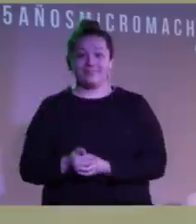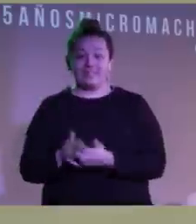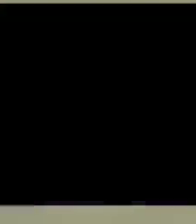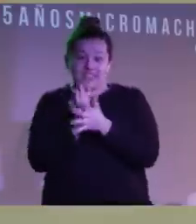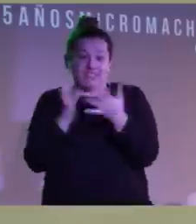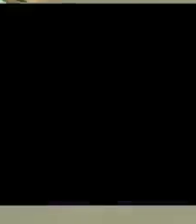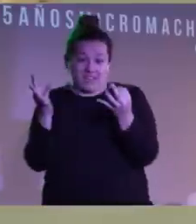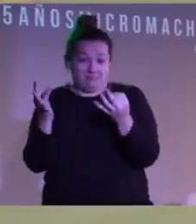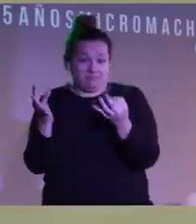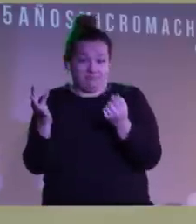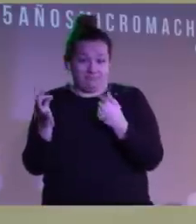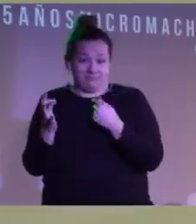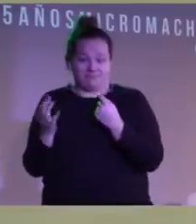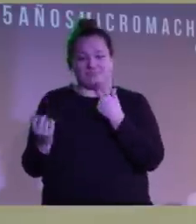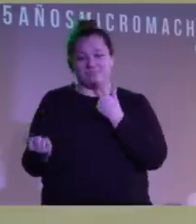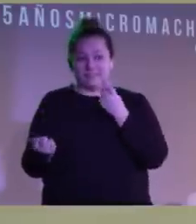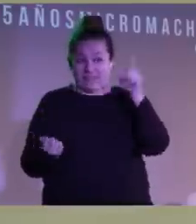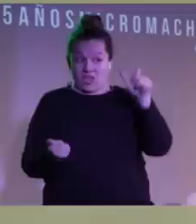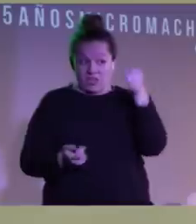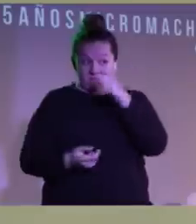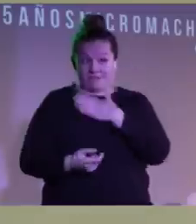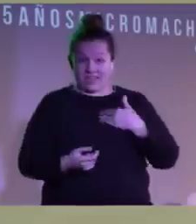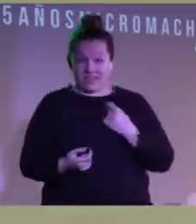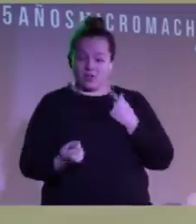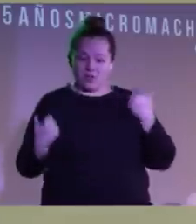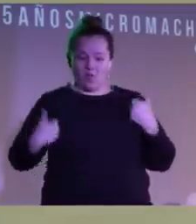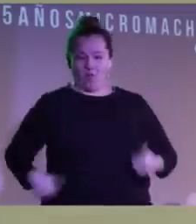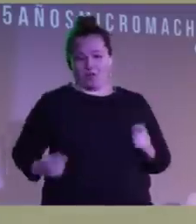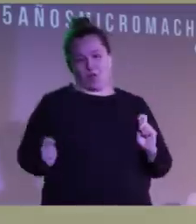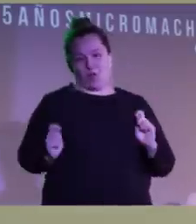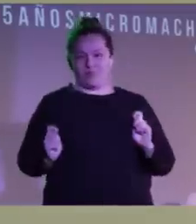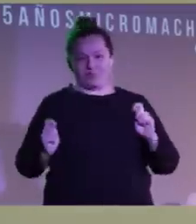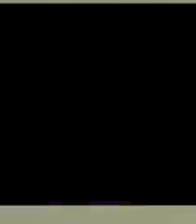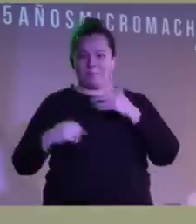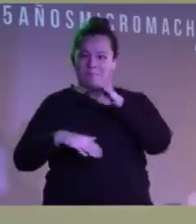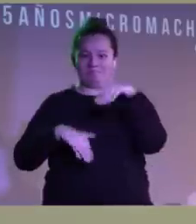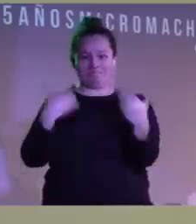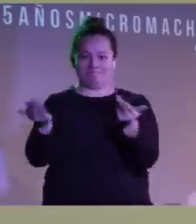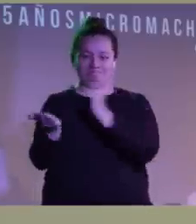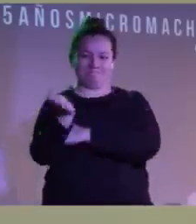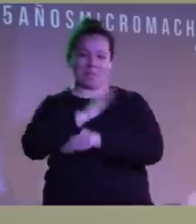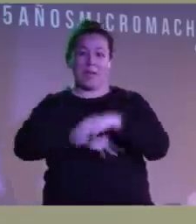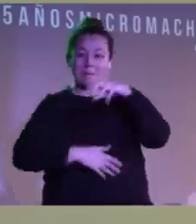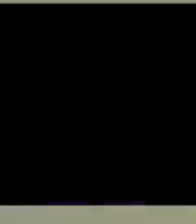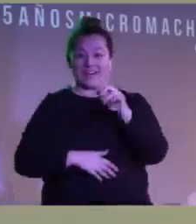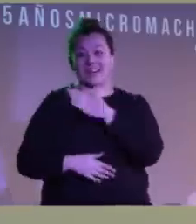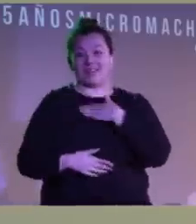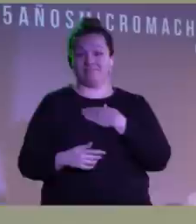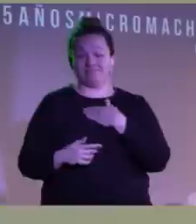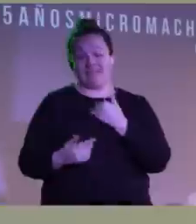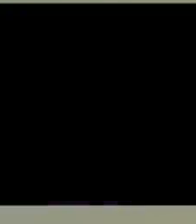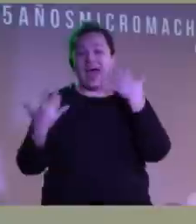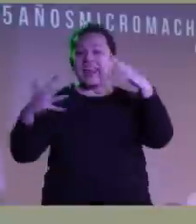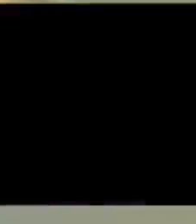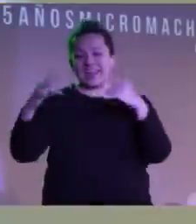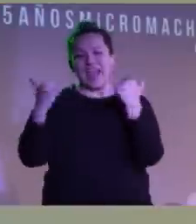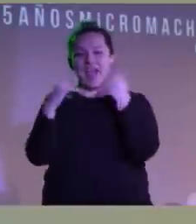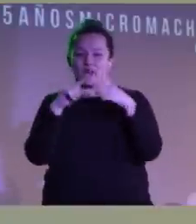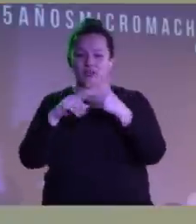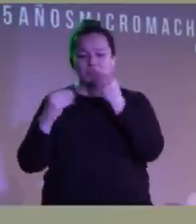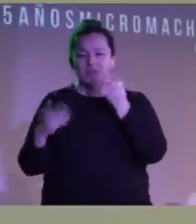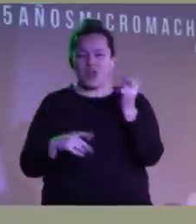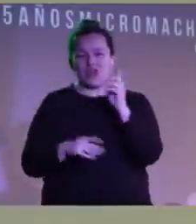Básicamente, lo que el Chati quería. Es que yo le diera a mi cuerpo alegría a Macarena. Porque mi cuerpo es para darle alegría y cosa buena. Él no quiere volver a hablar. No. De